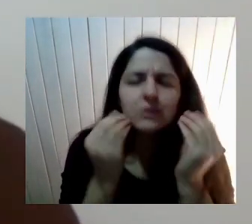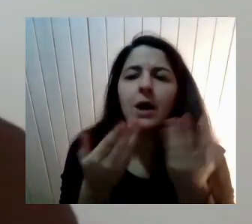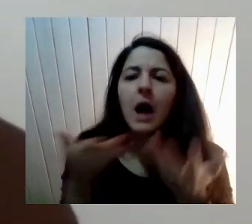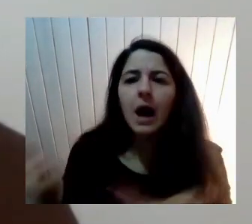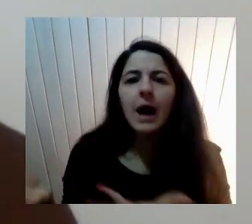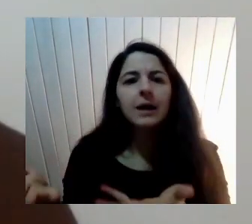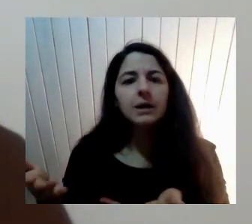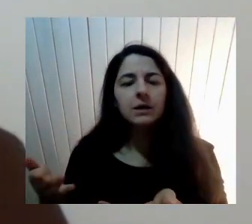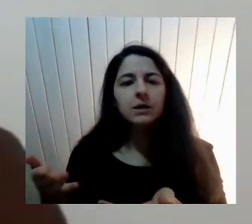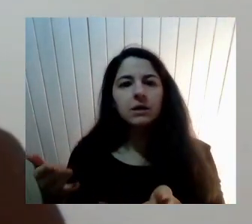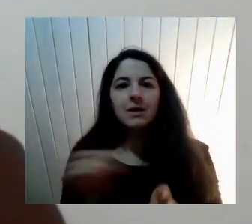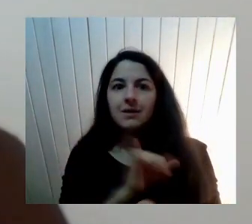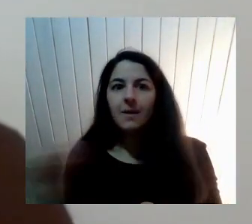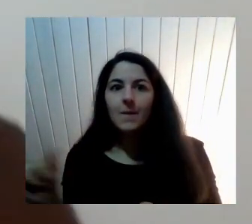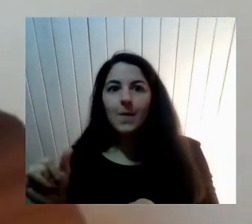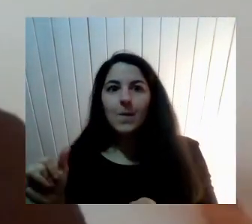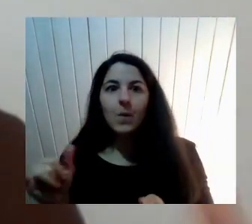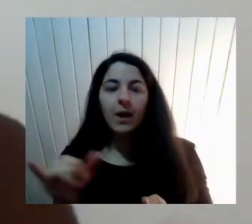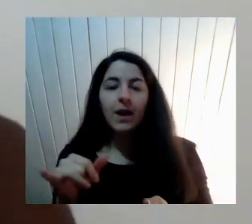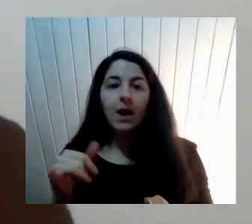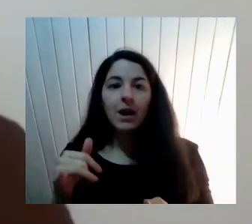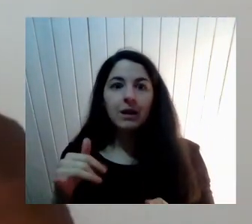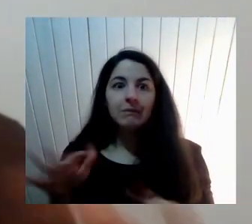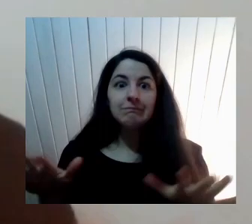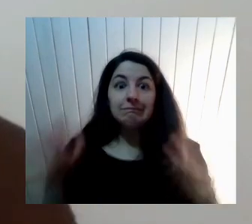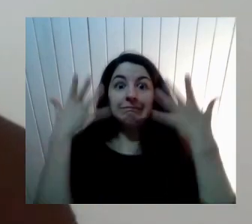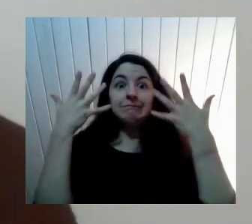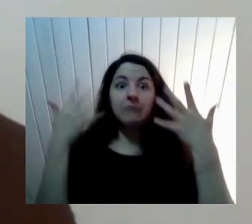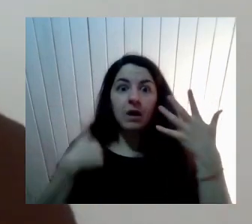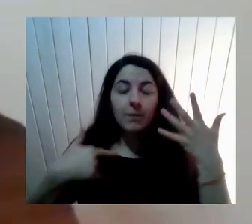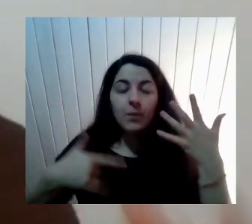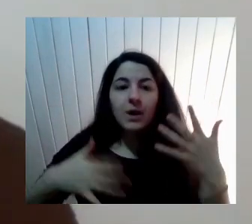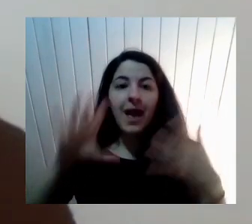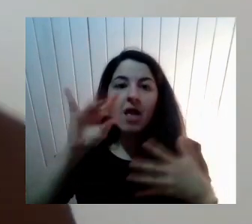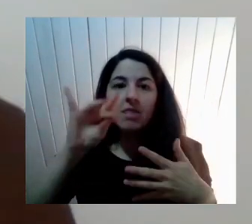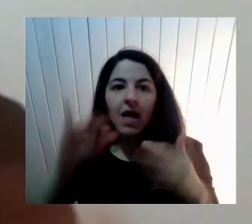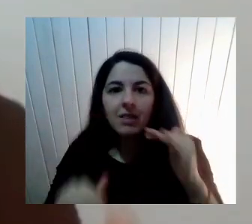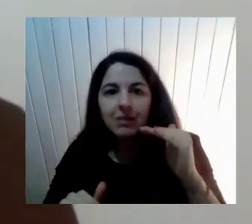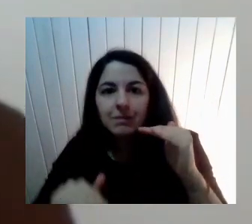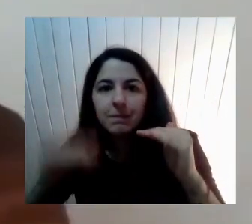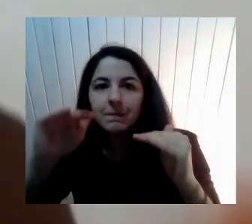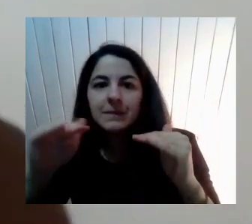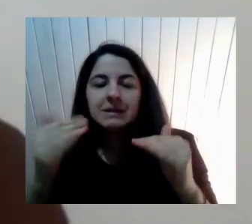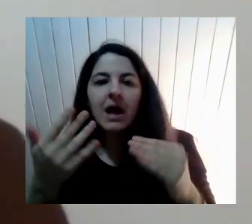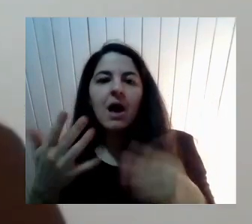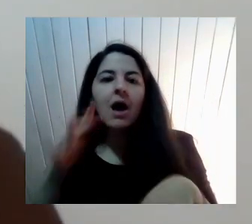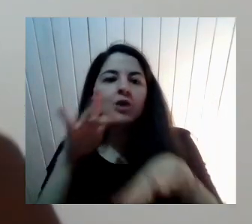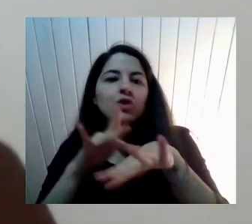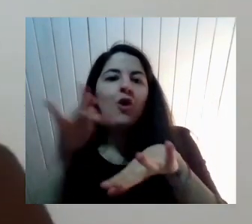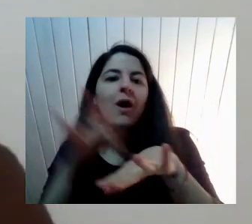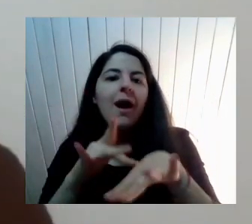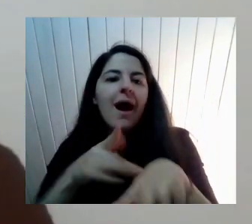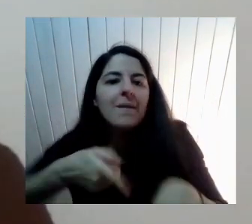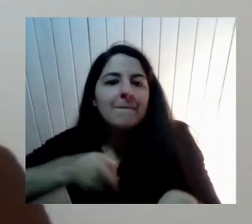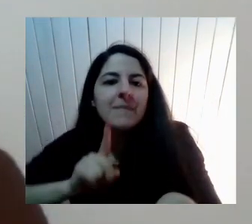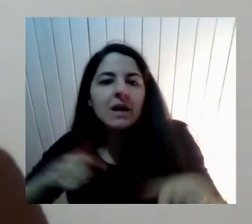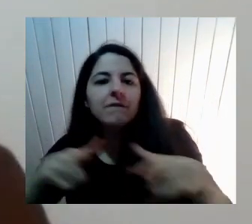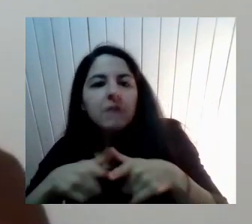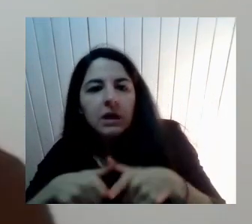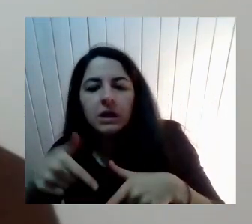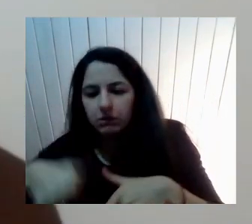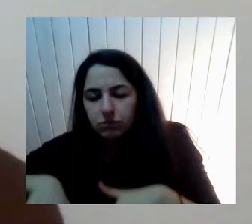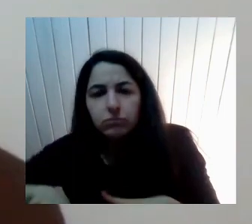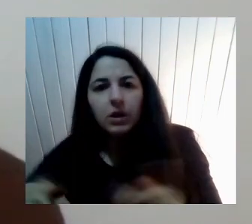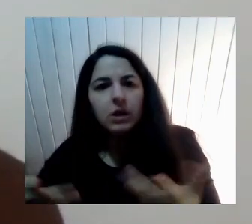Ciertas Empiezan A Total Genital Es Cierto Como Un montón De Prácticas Que Son Naturales De Desarrollo De Infancia